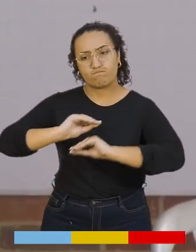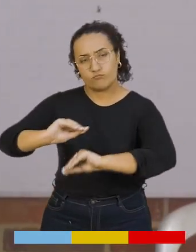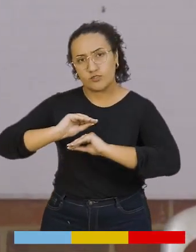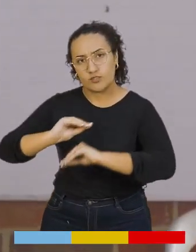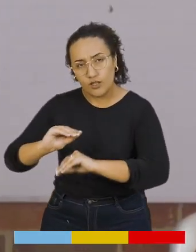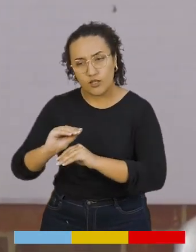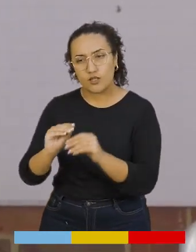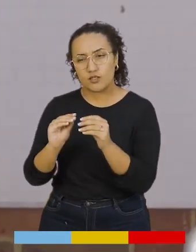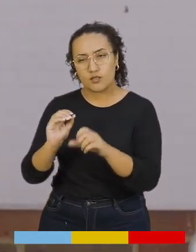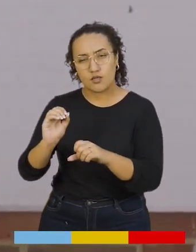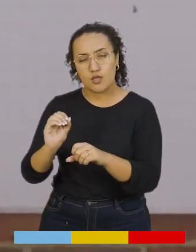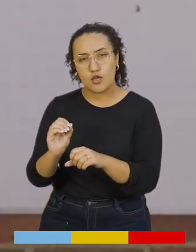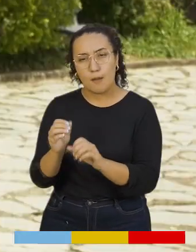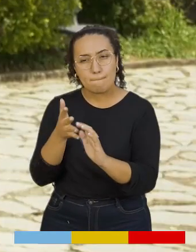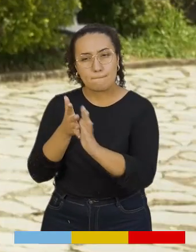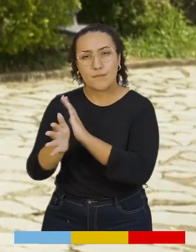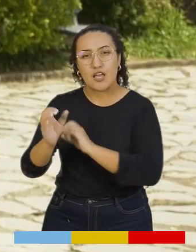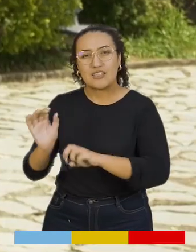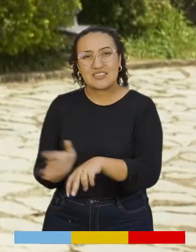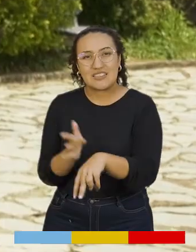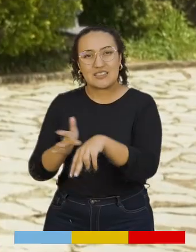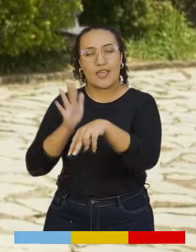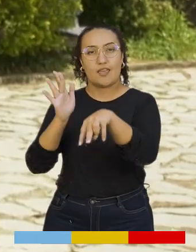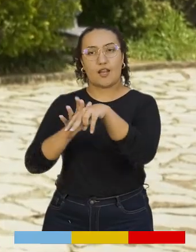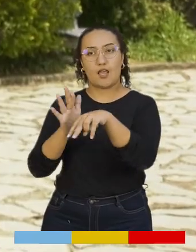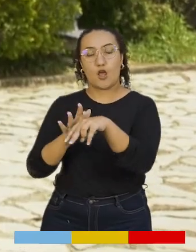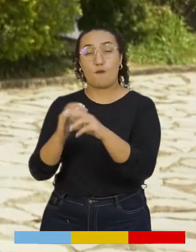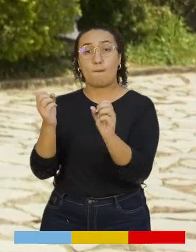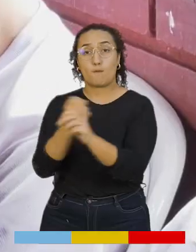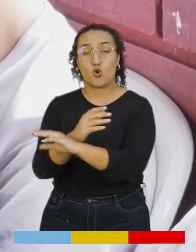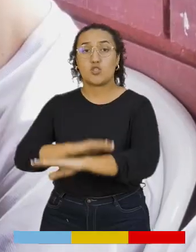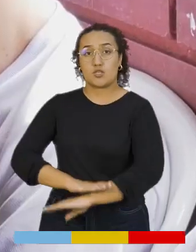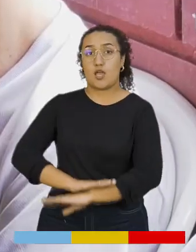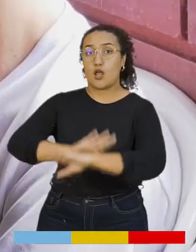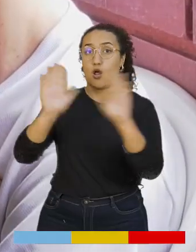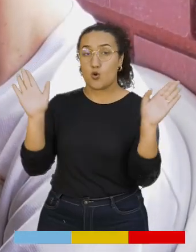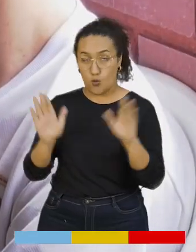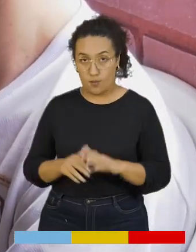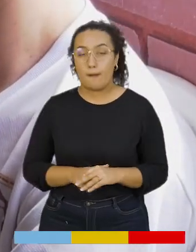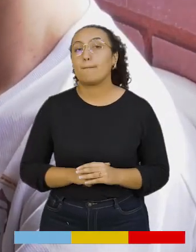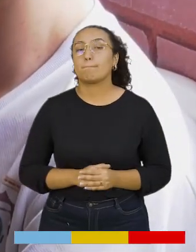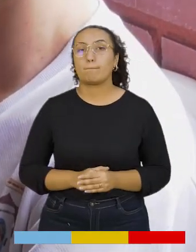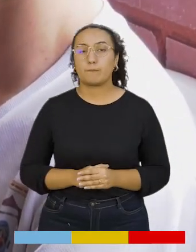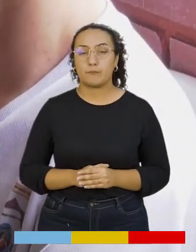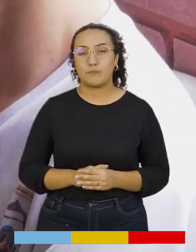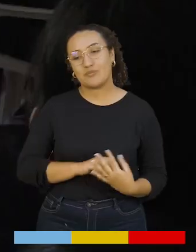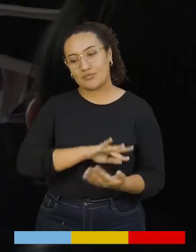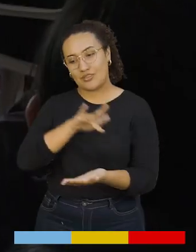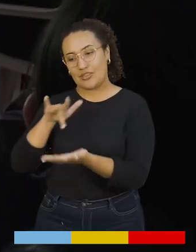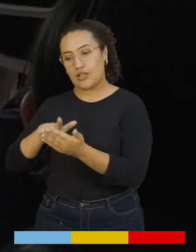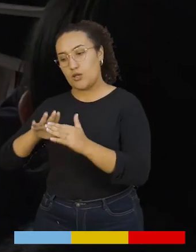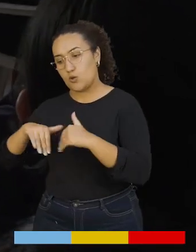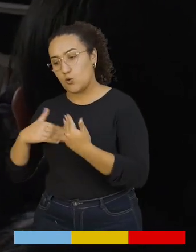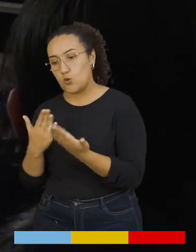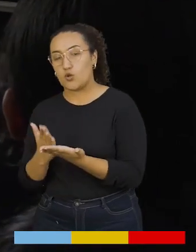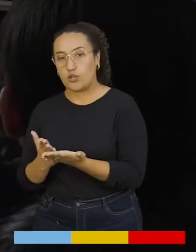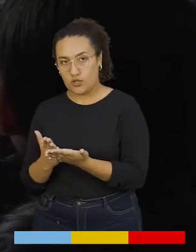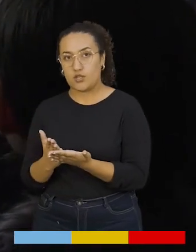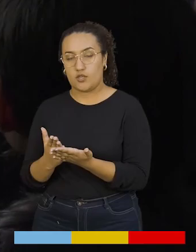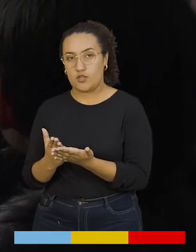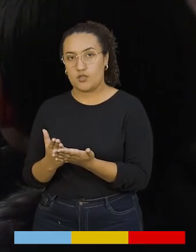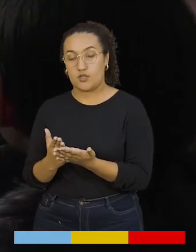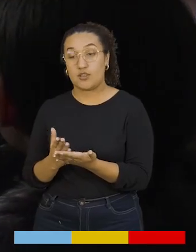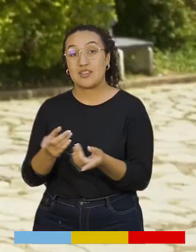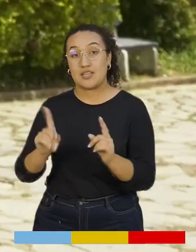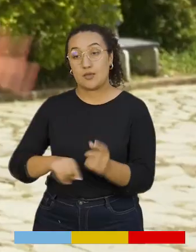llevando un mensaje de sensibilización de no más violencia contra la mujer. Llegamos aquí a la institución, a la normal en el casco